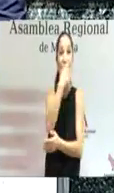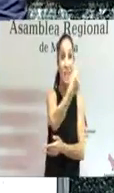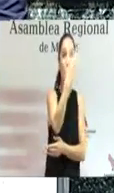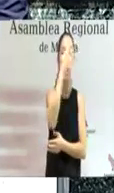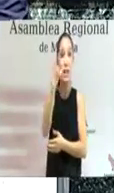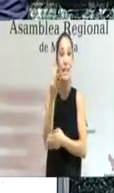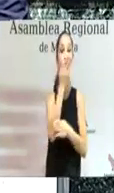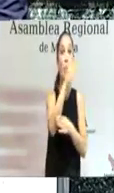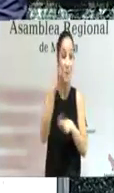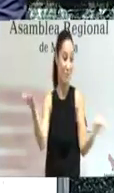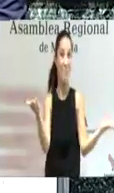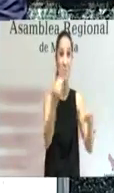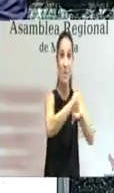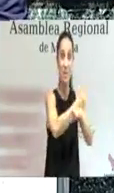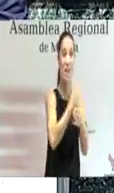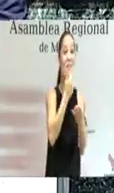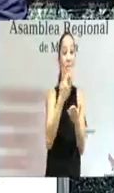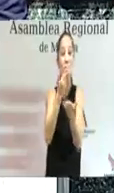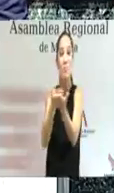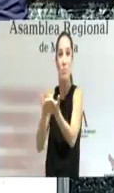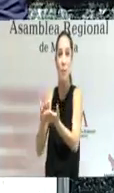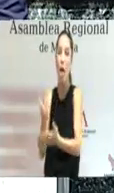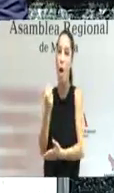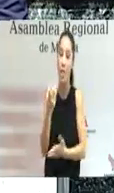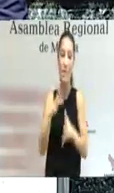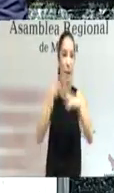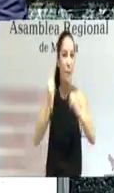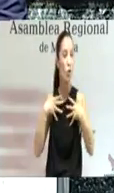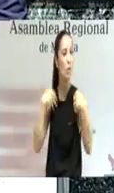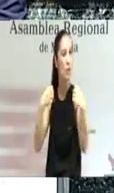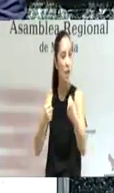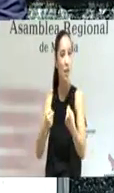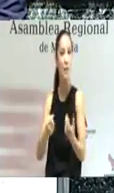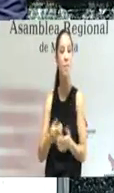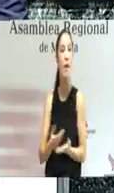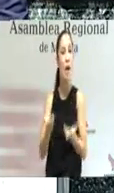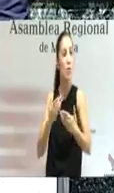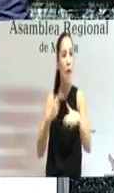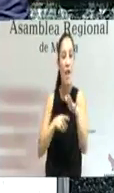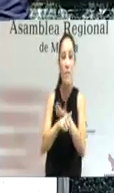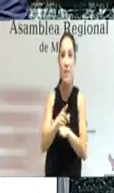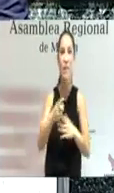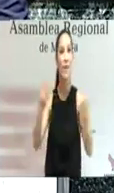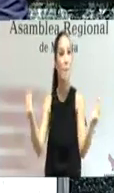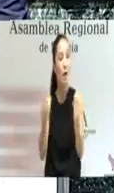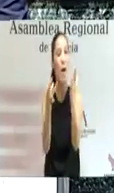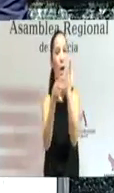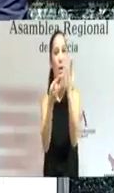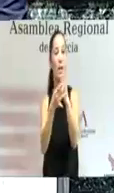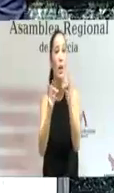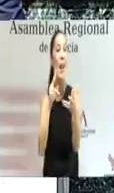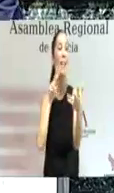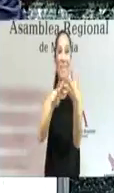necesitamos ese pacto por la sanidad que posibilite una planificación desde la eficiencia y la eficacia con